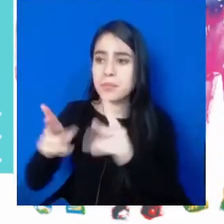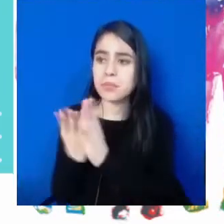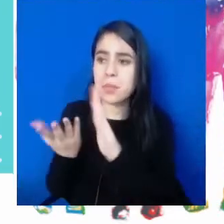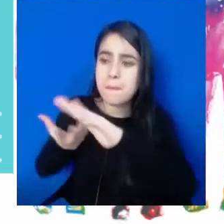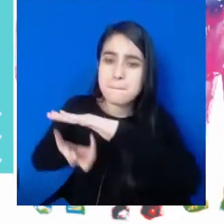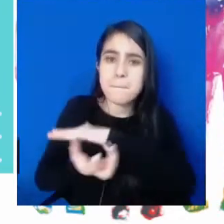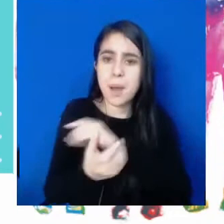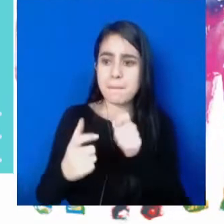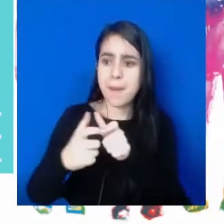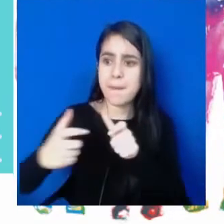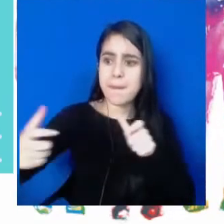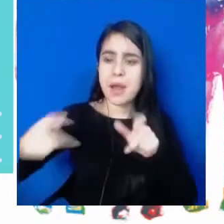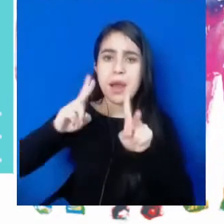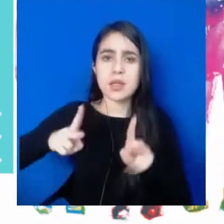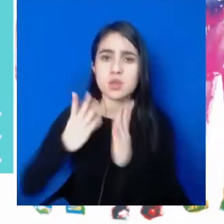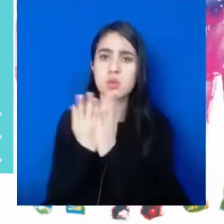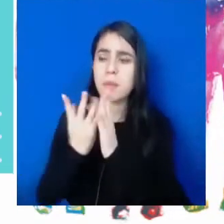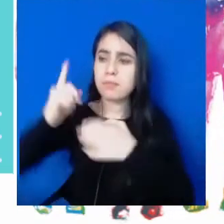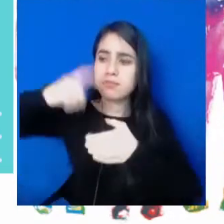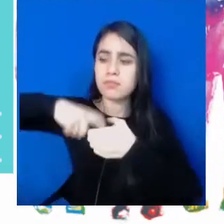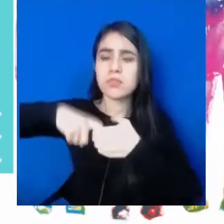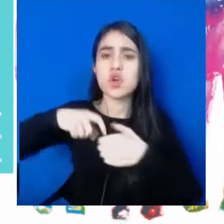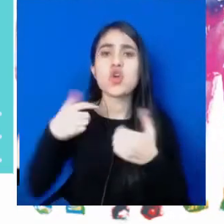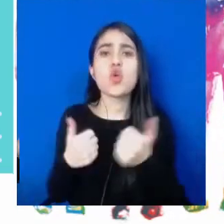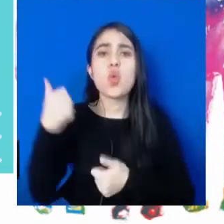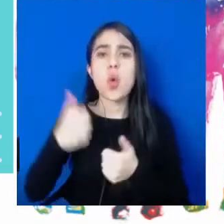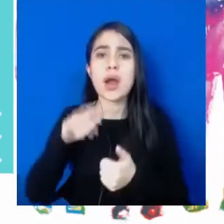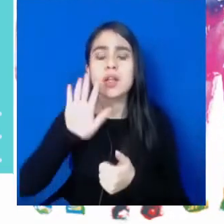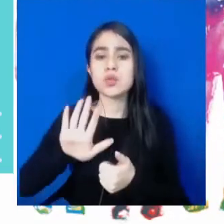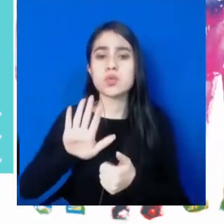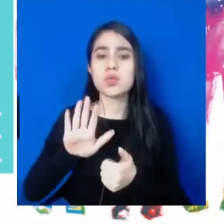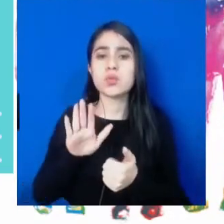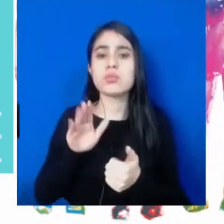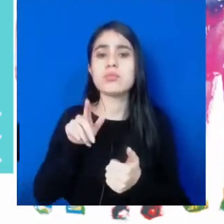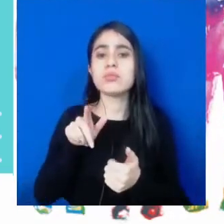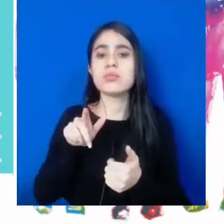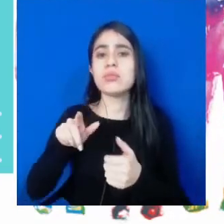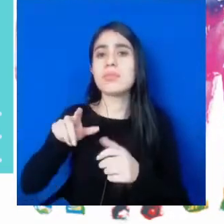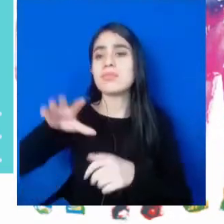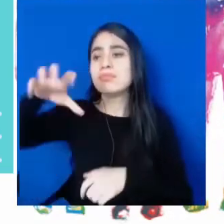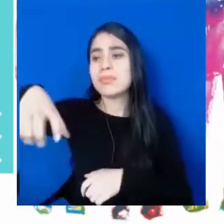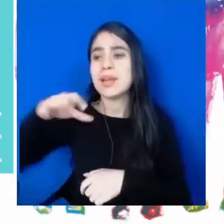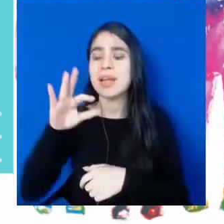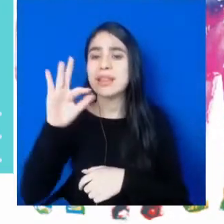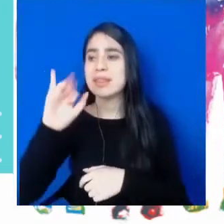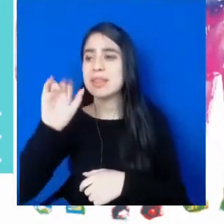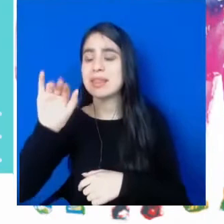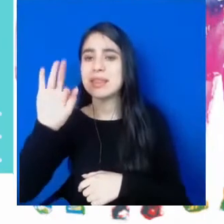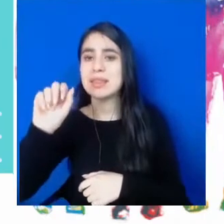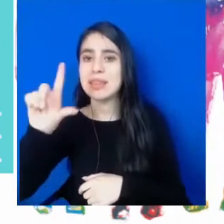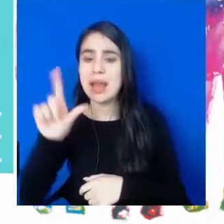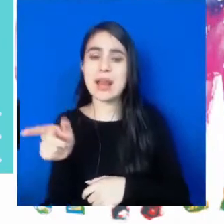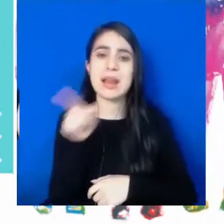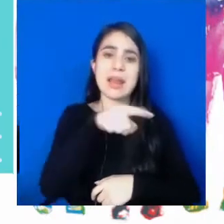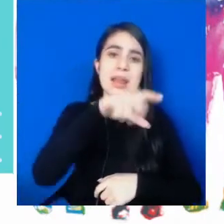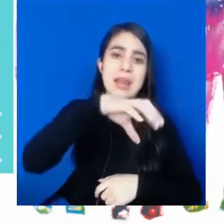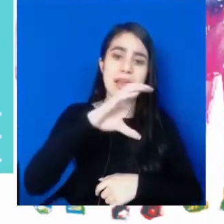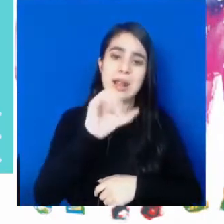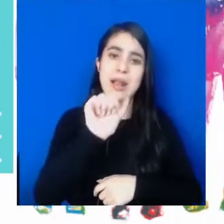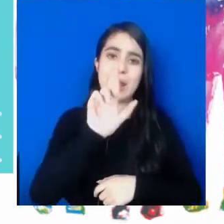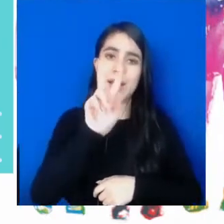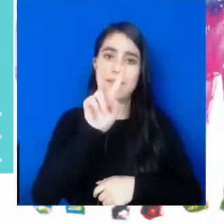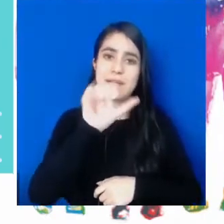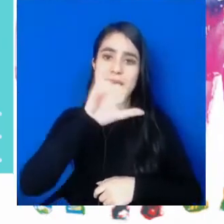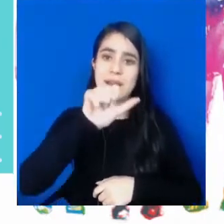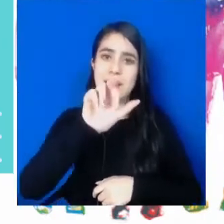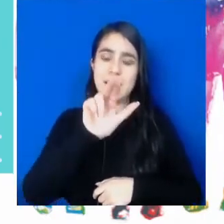tenido con mayor número de estudiantes en las extensiones del Tintal y de Carvajal. En el Tintal